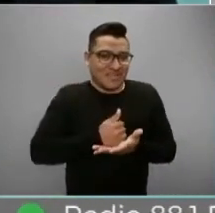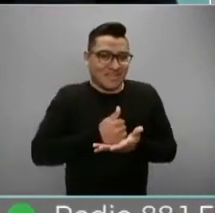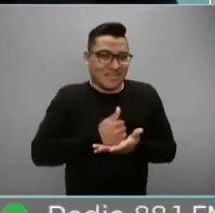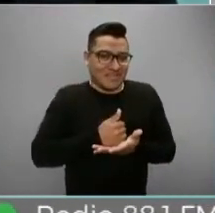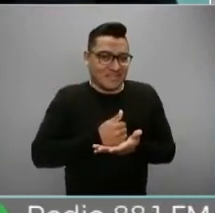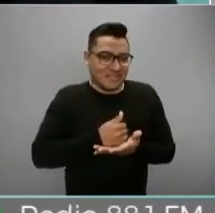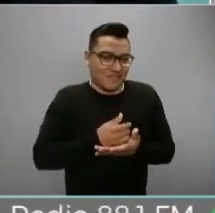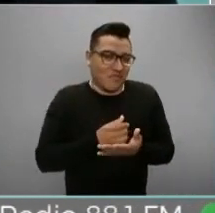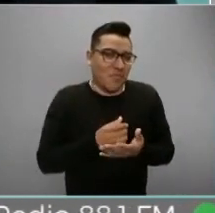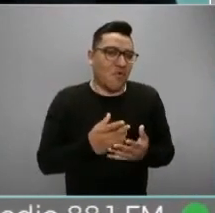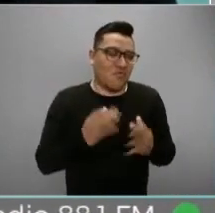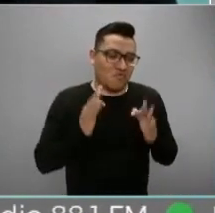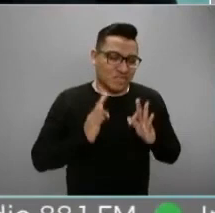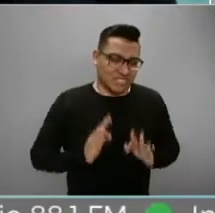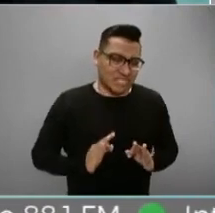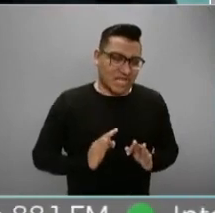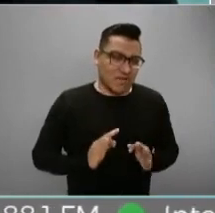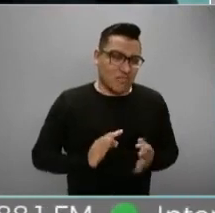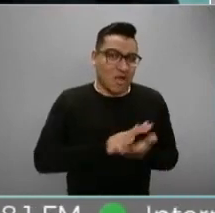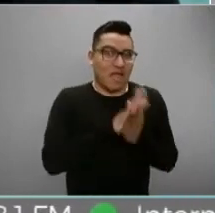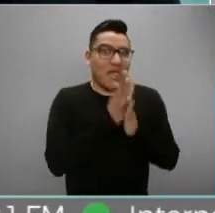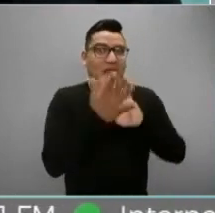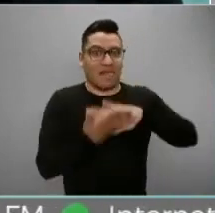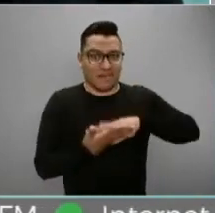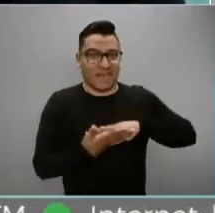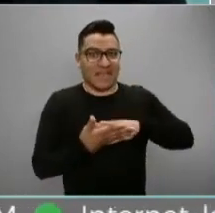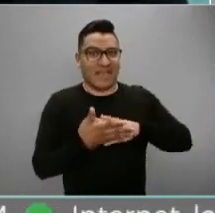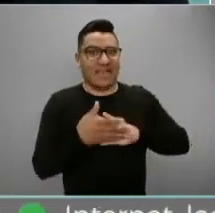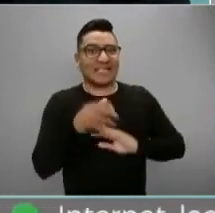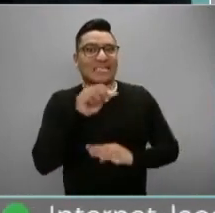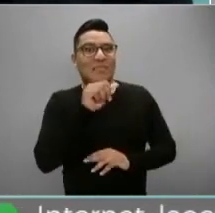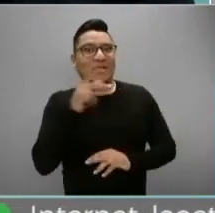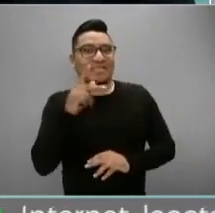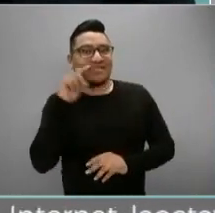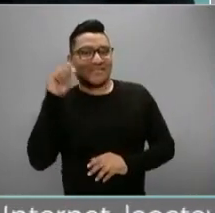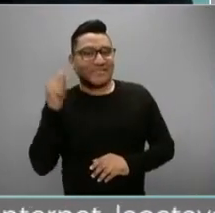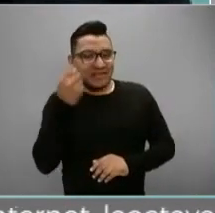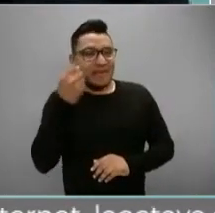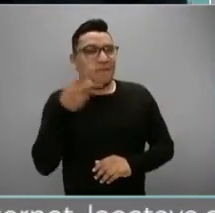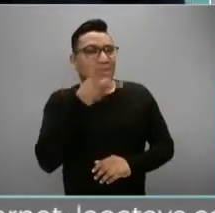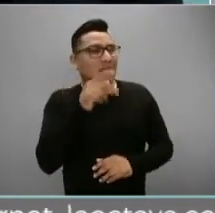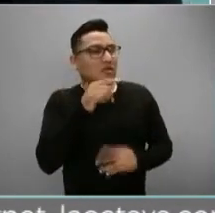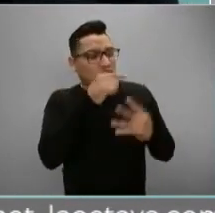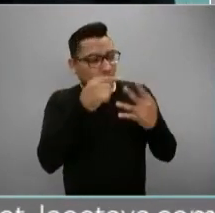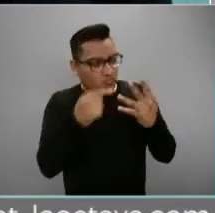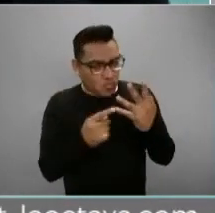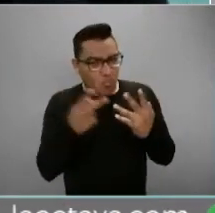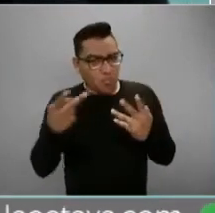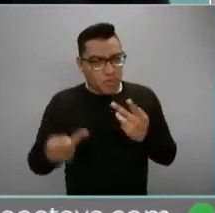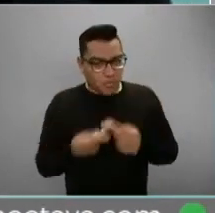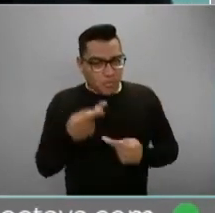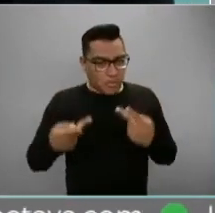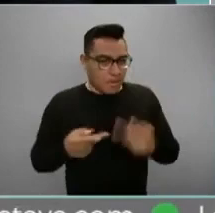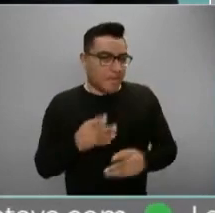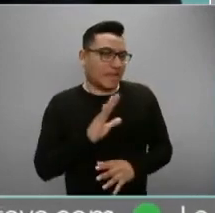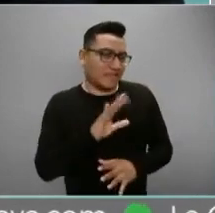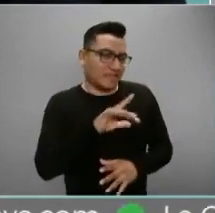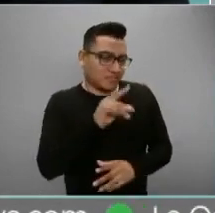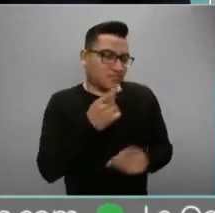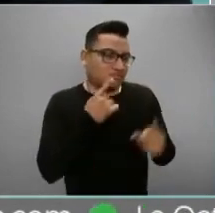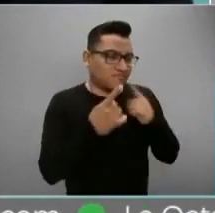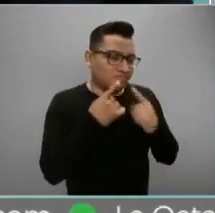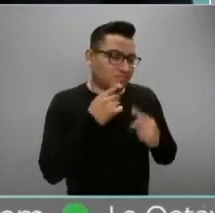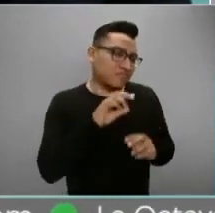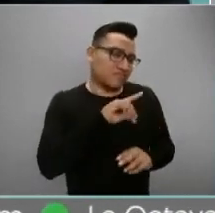estrepitosa. Pero bueno, hay varias preguntas, Ofelia, que te ponemos una tras otra antes de continuar esta conversación y